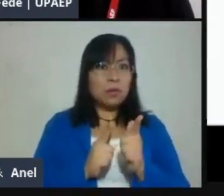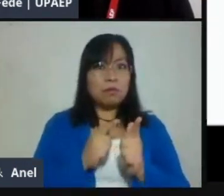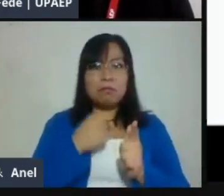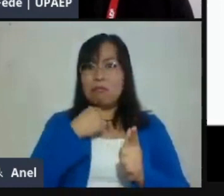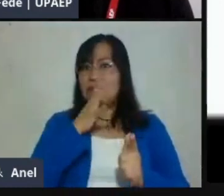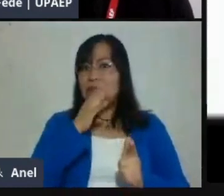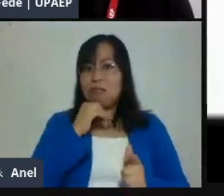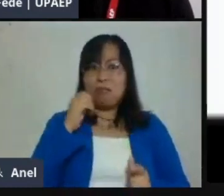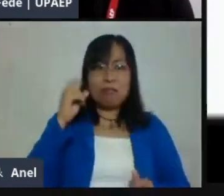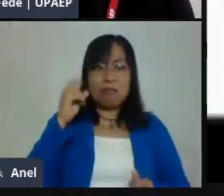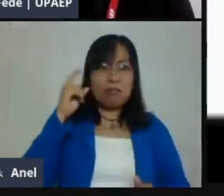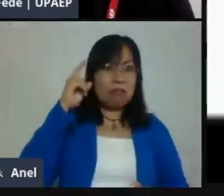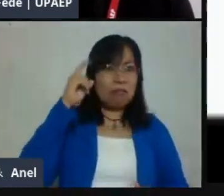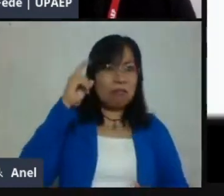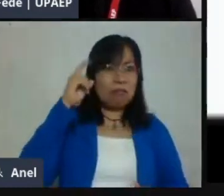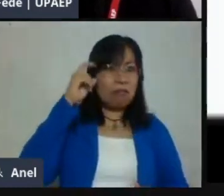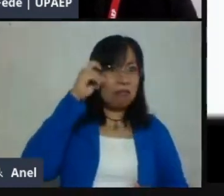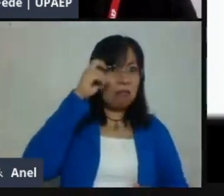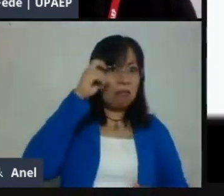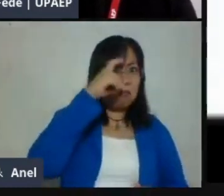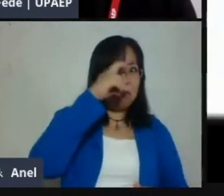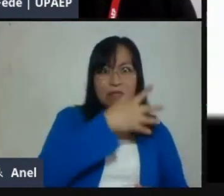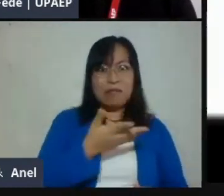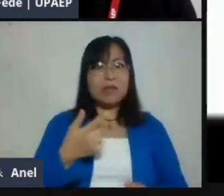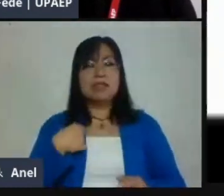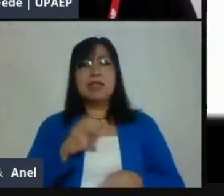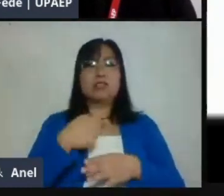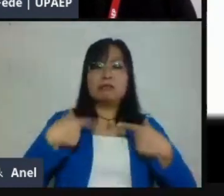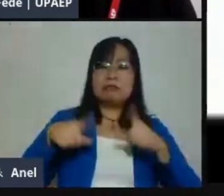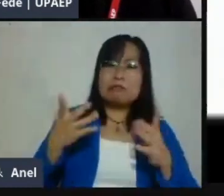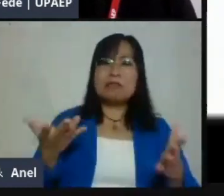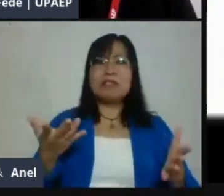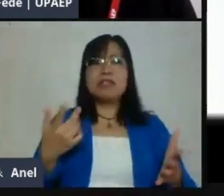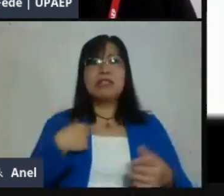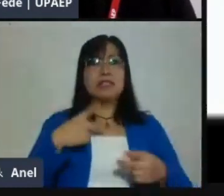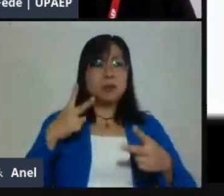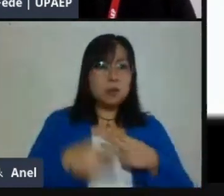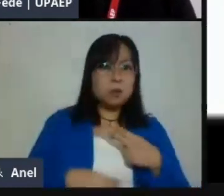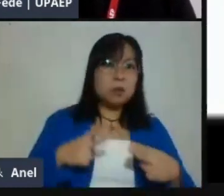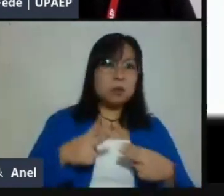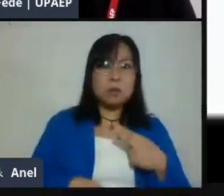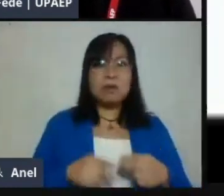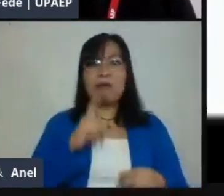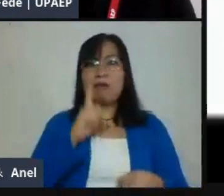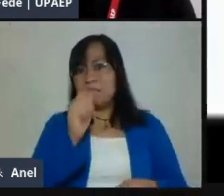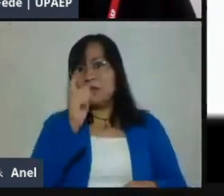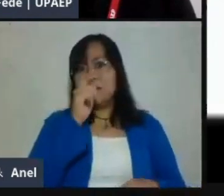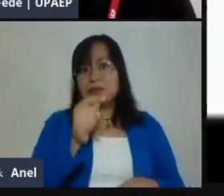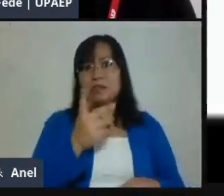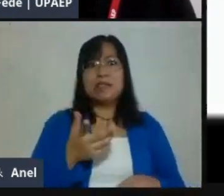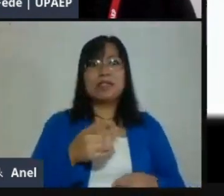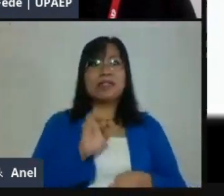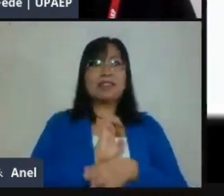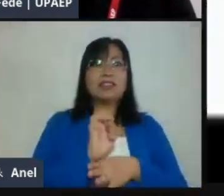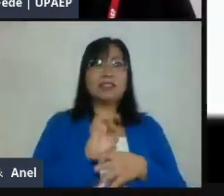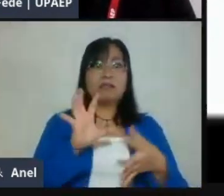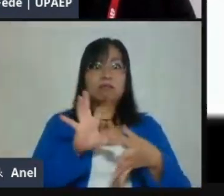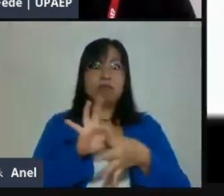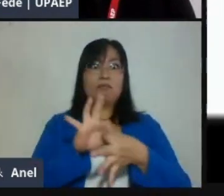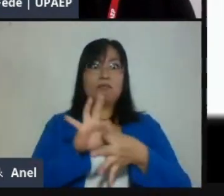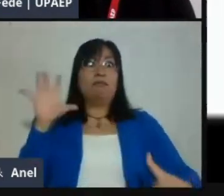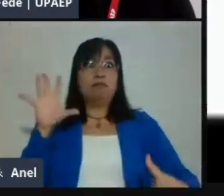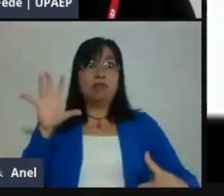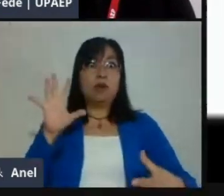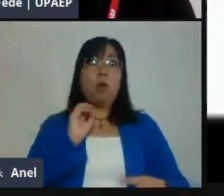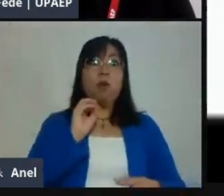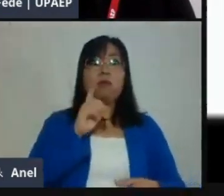transmisiones en vivo, se nos ha ido, se me ha ido la luz.